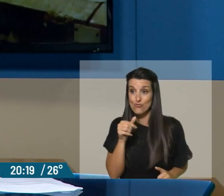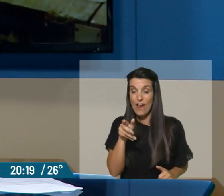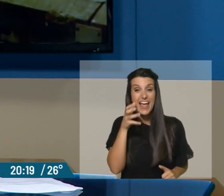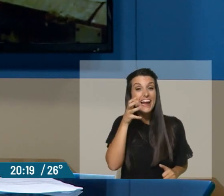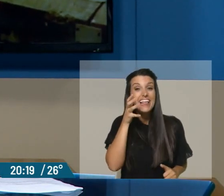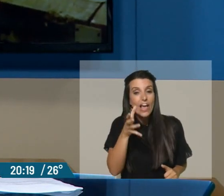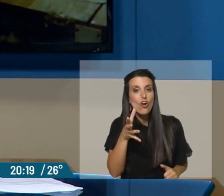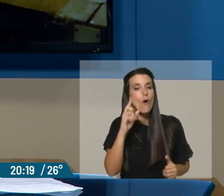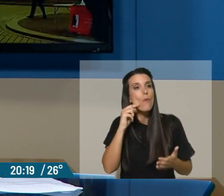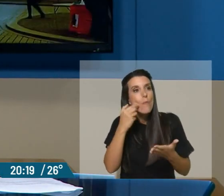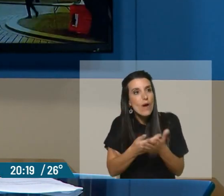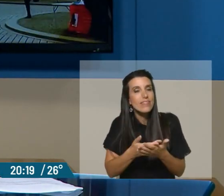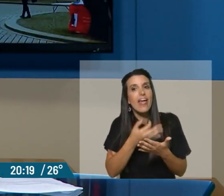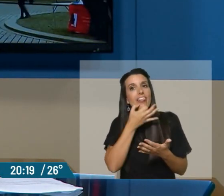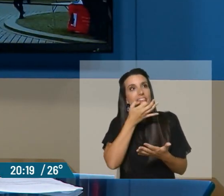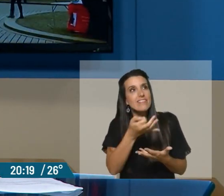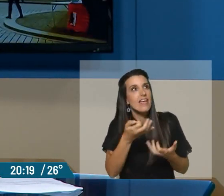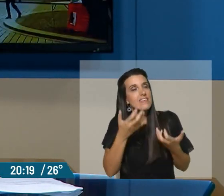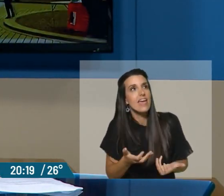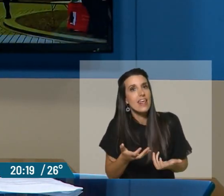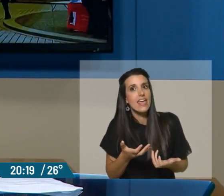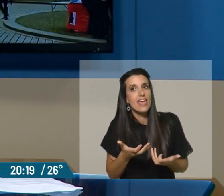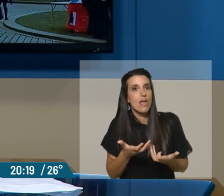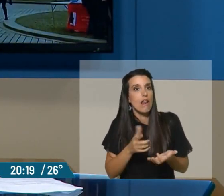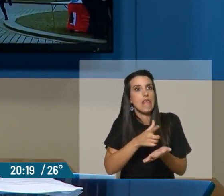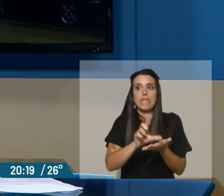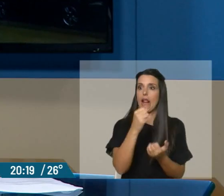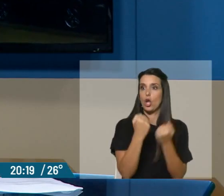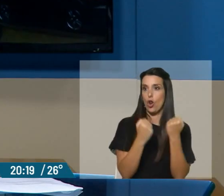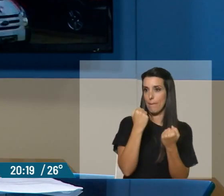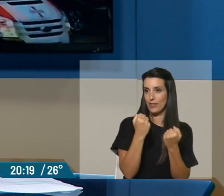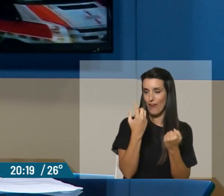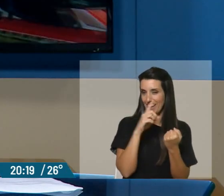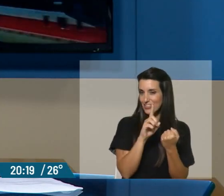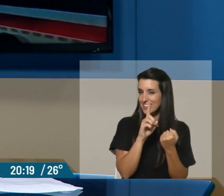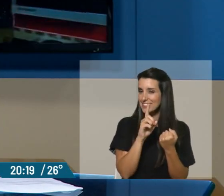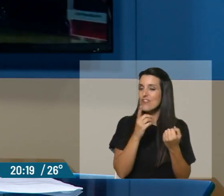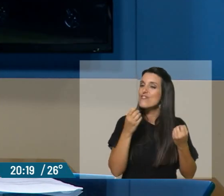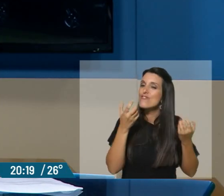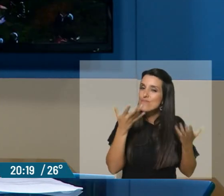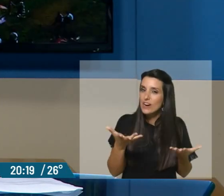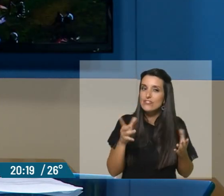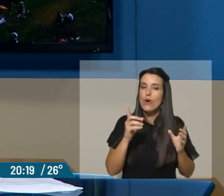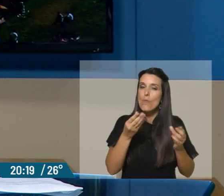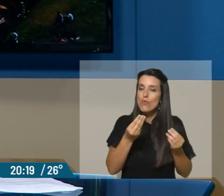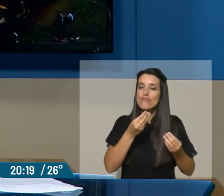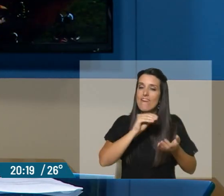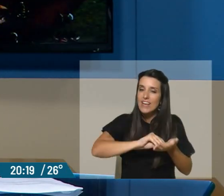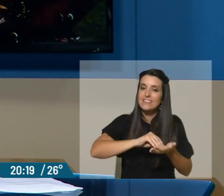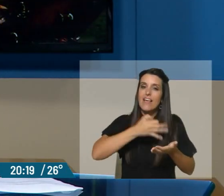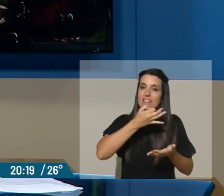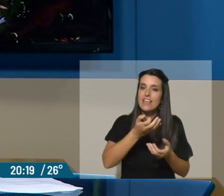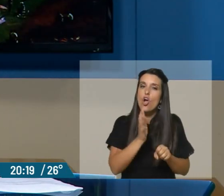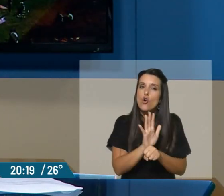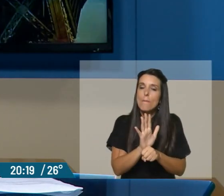plantea apelando al liberalismo económico. Por eso hablamos tantas veces de esa suerte